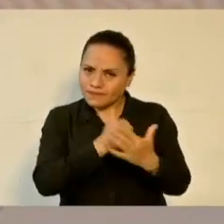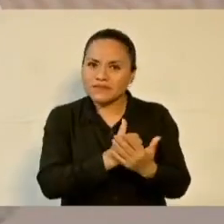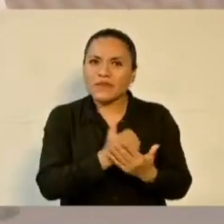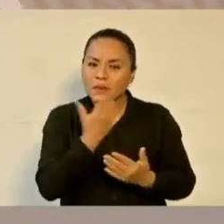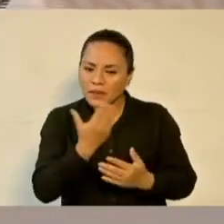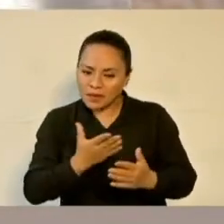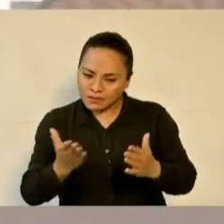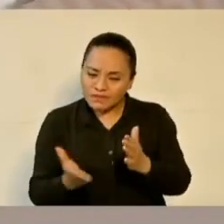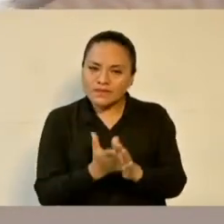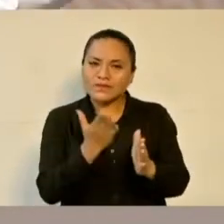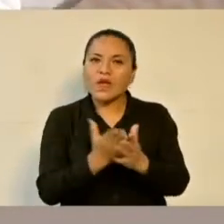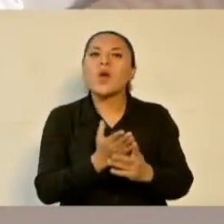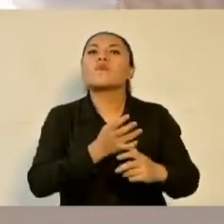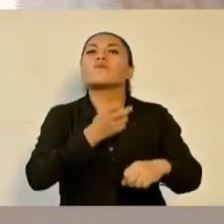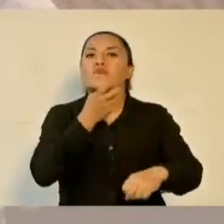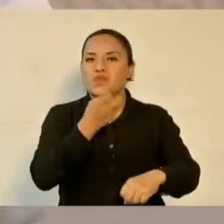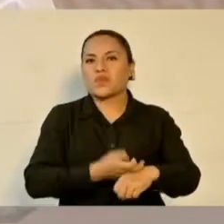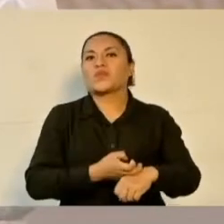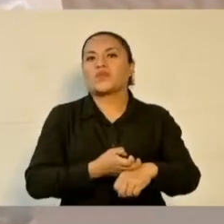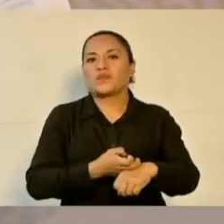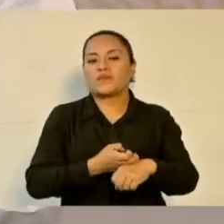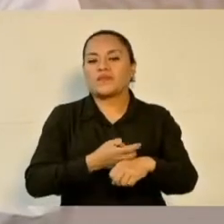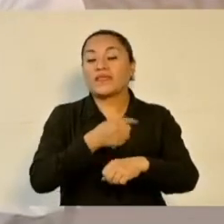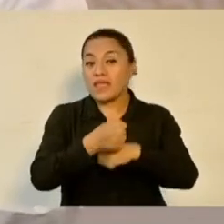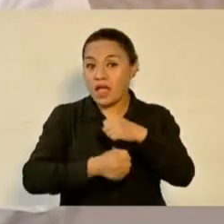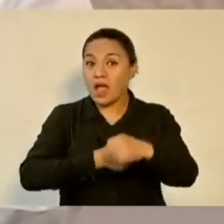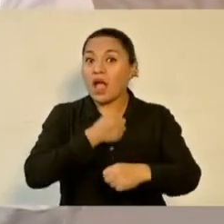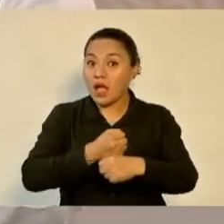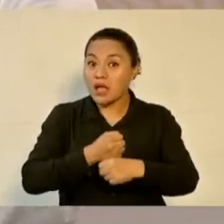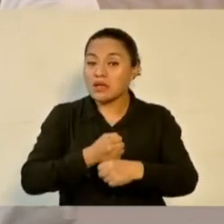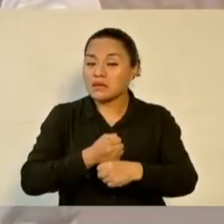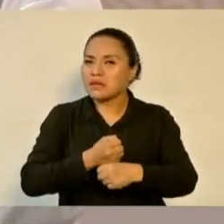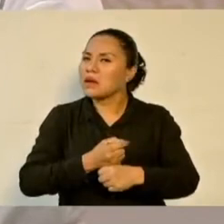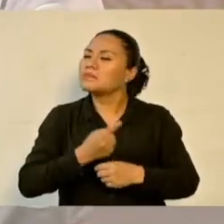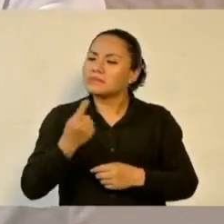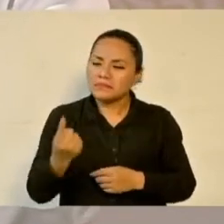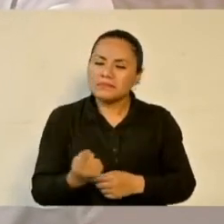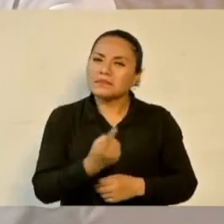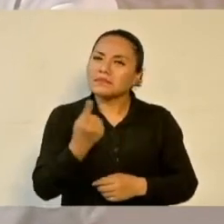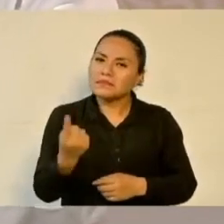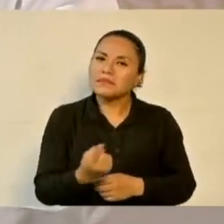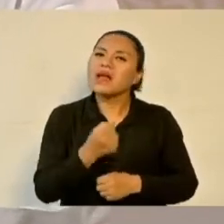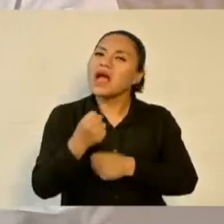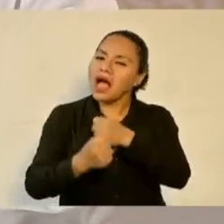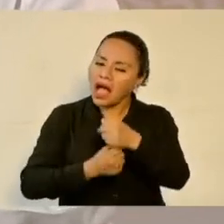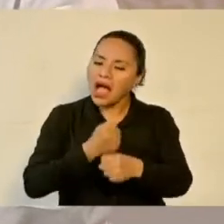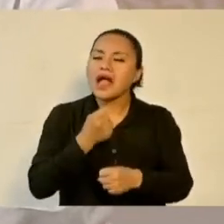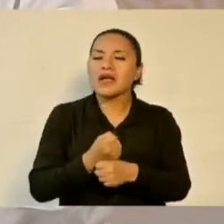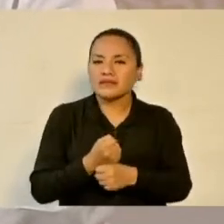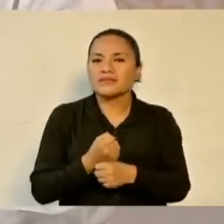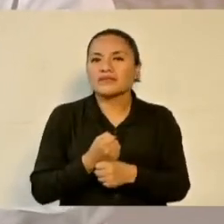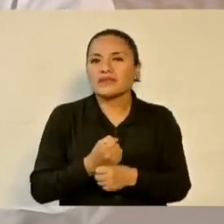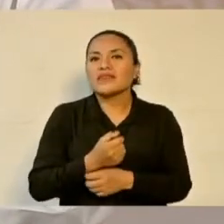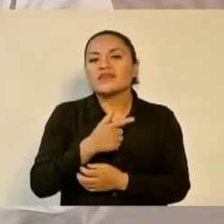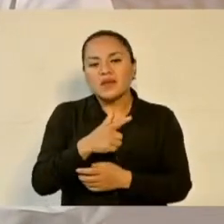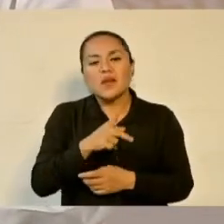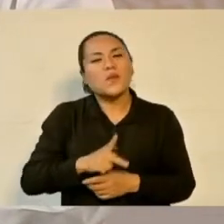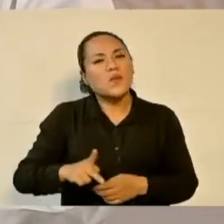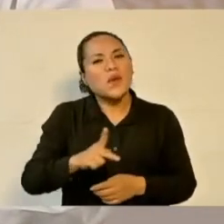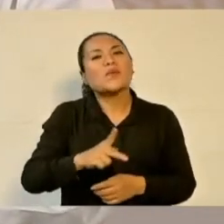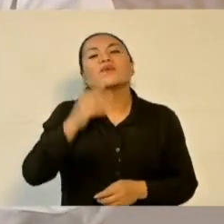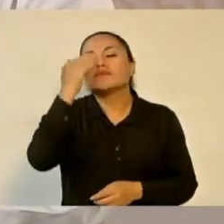va a durar muchos años. Entonces, sí sabe el pueblo